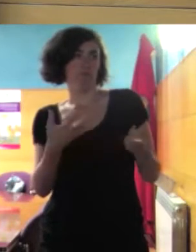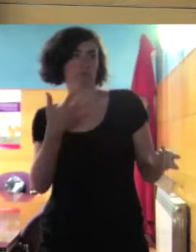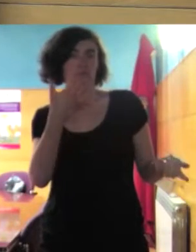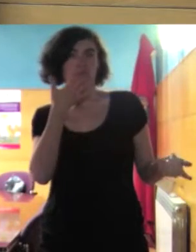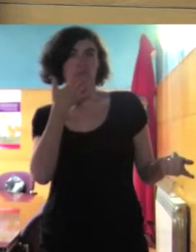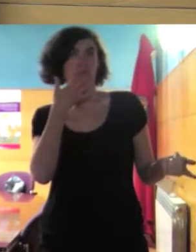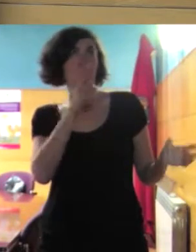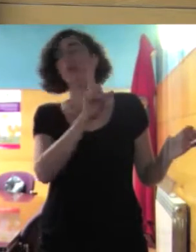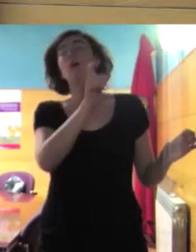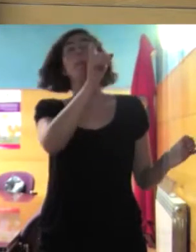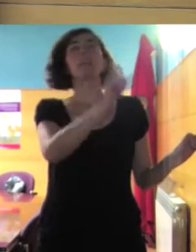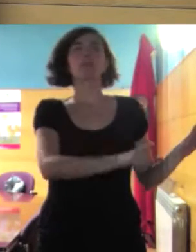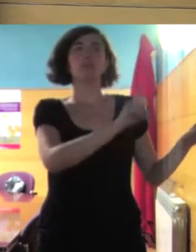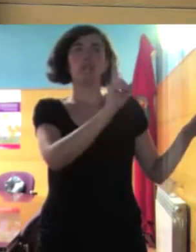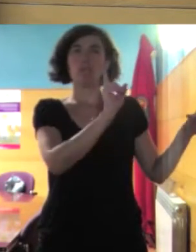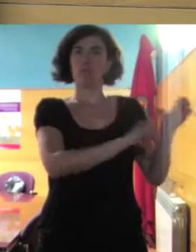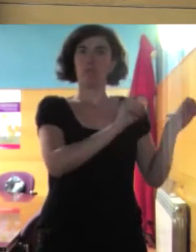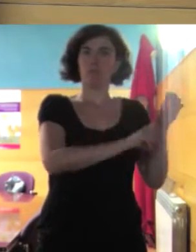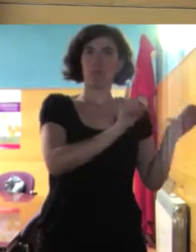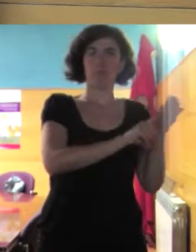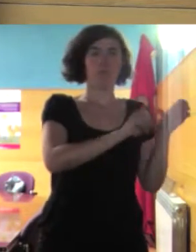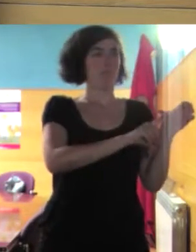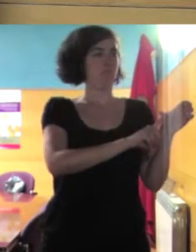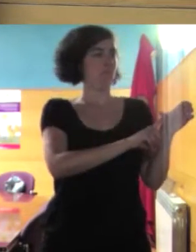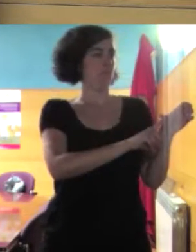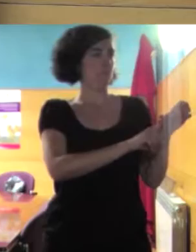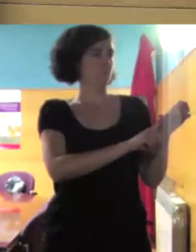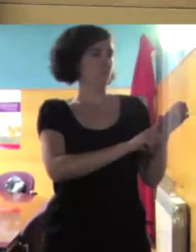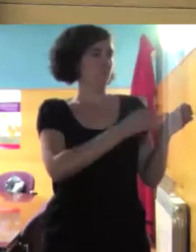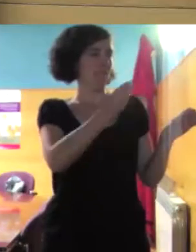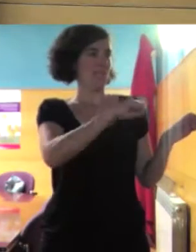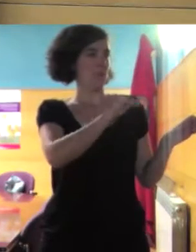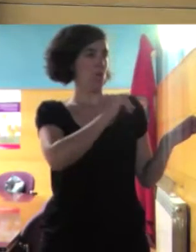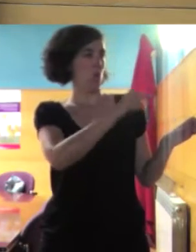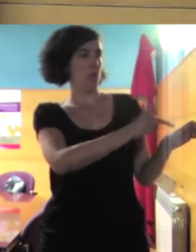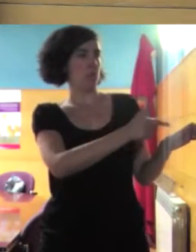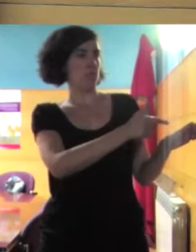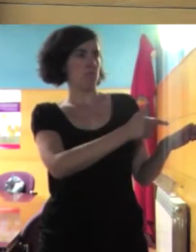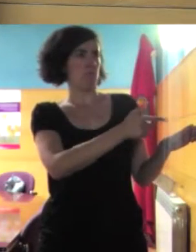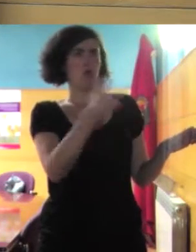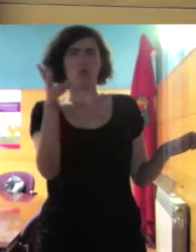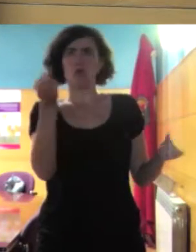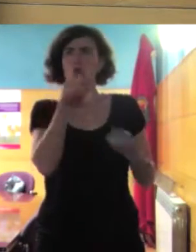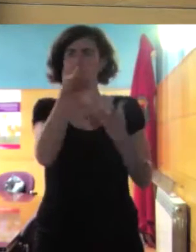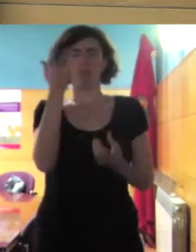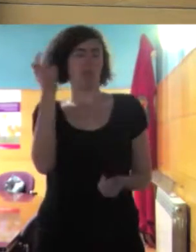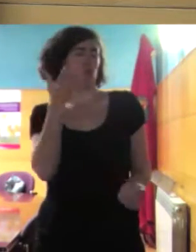Extremadura que es nacional y le digo ese comentario y le digo pero ¿qué es esto?